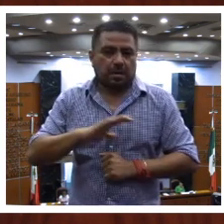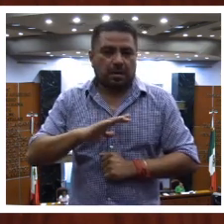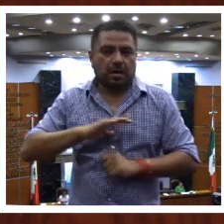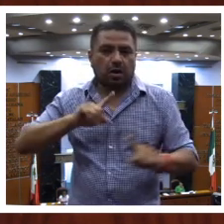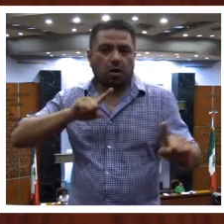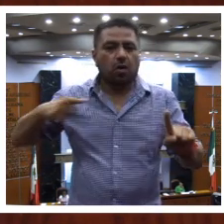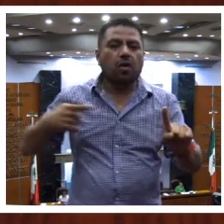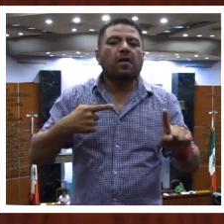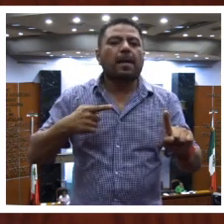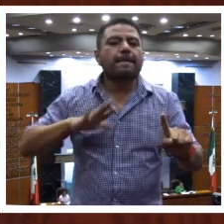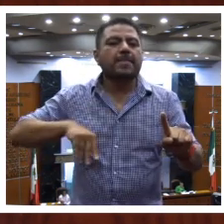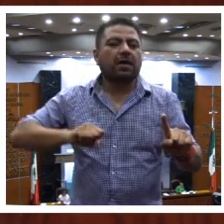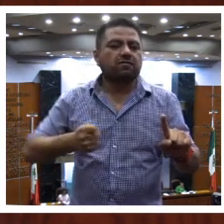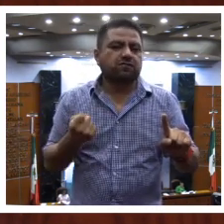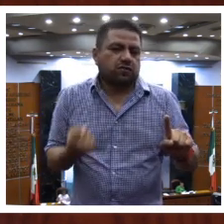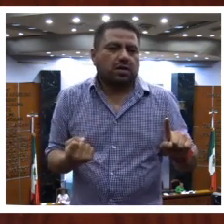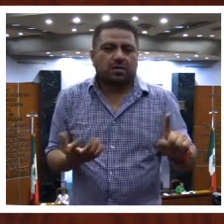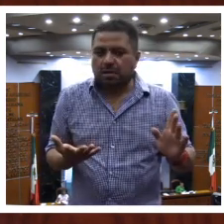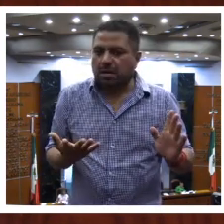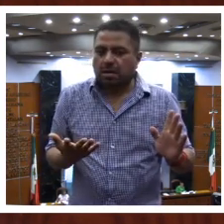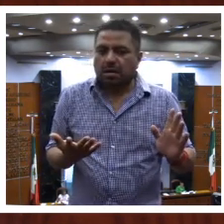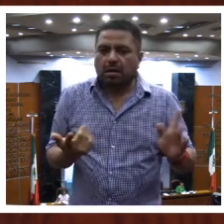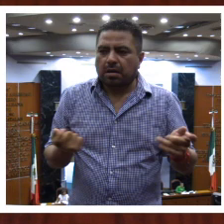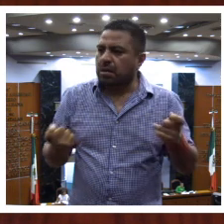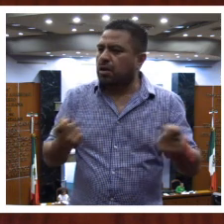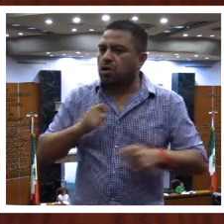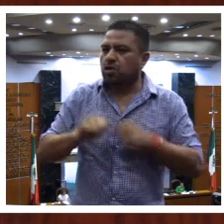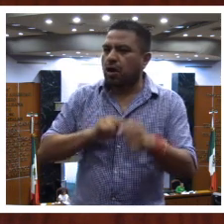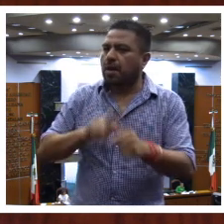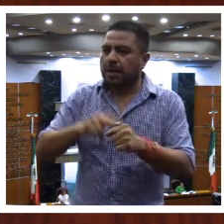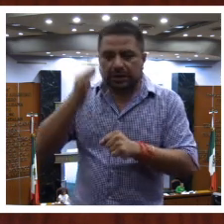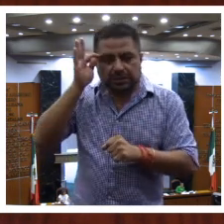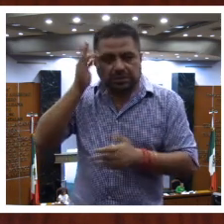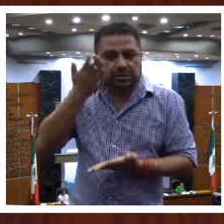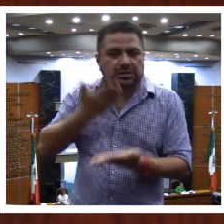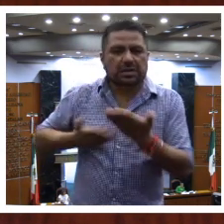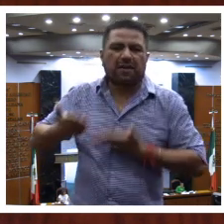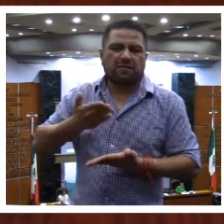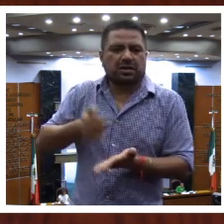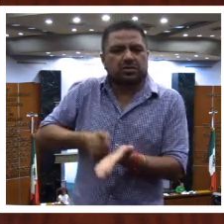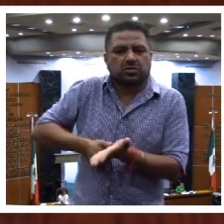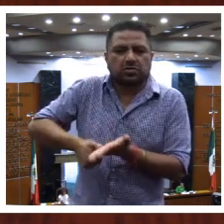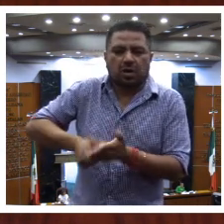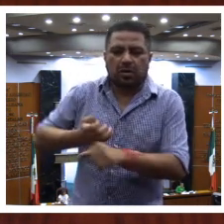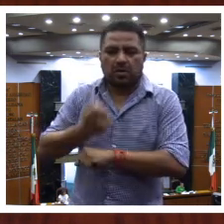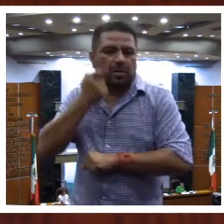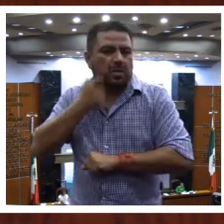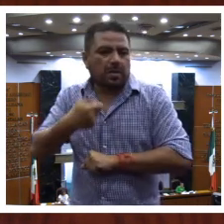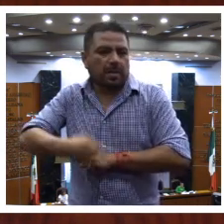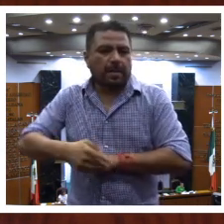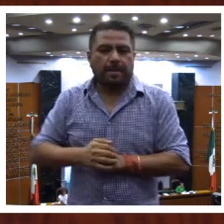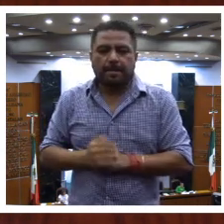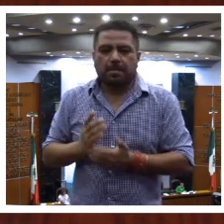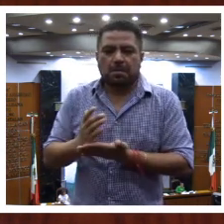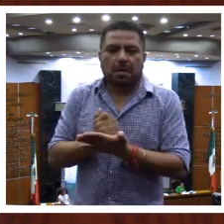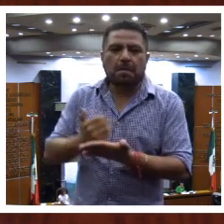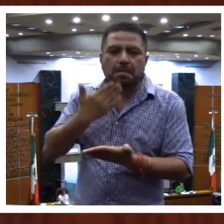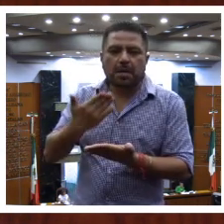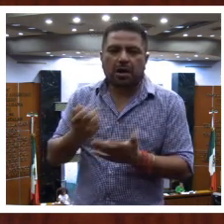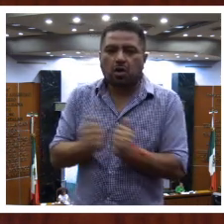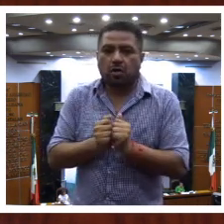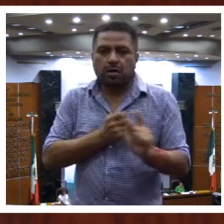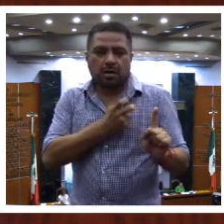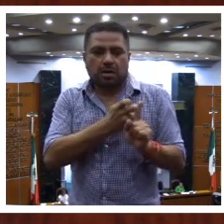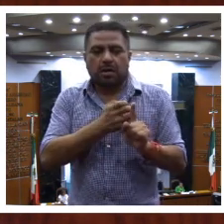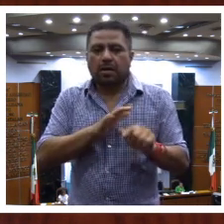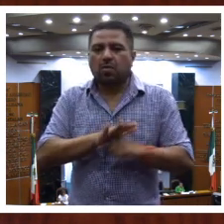objeto fortalecer y regular los servicios del registro civil en la entidad, garantizando con ello